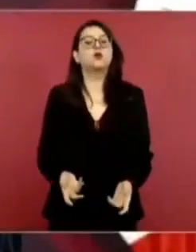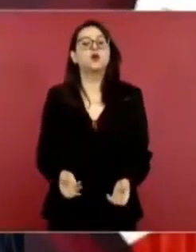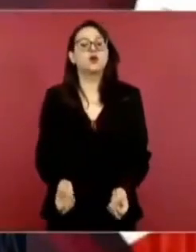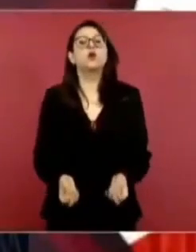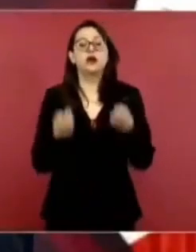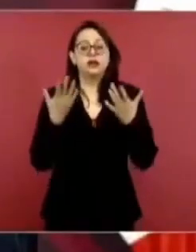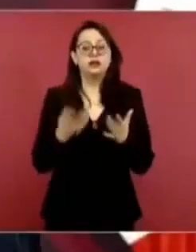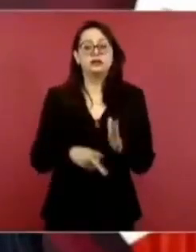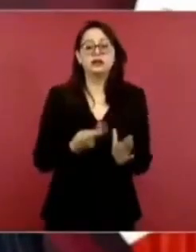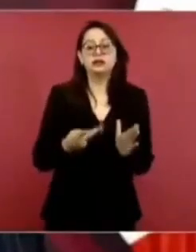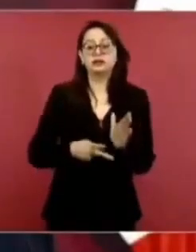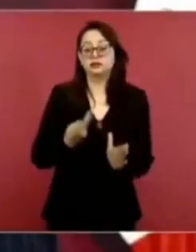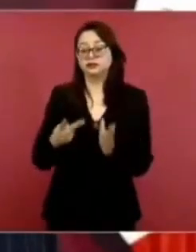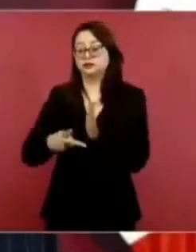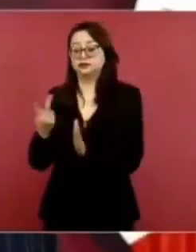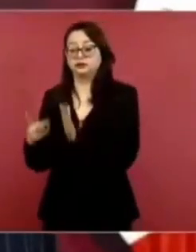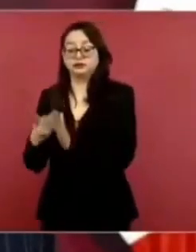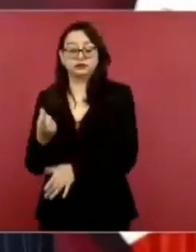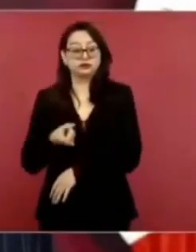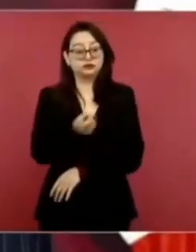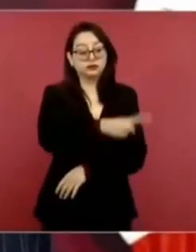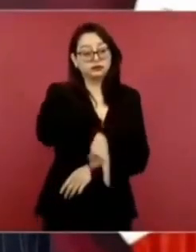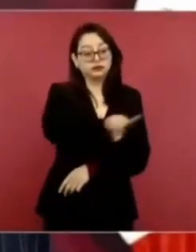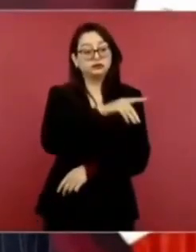Y todo eso es lo que quieren que regrese.